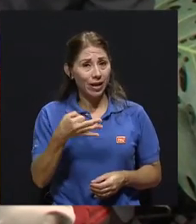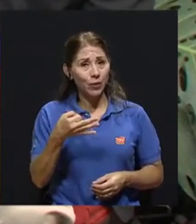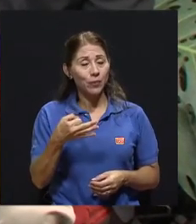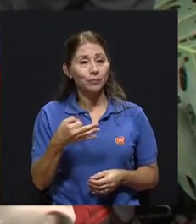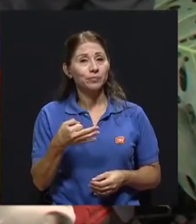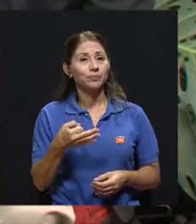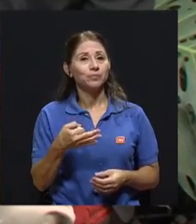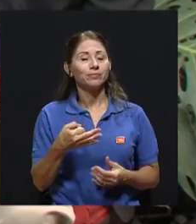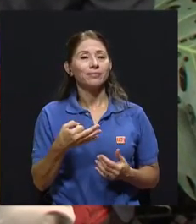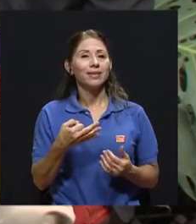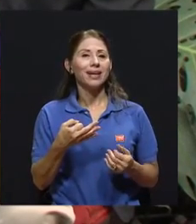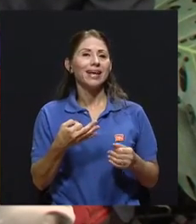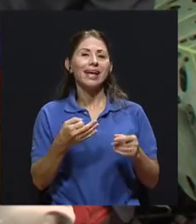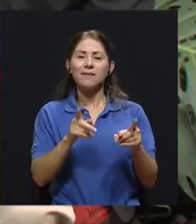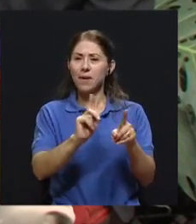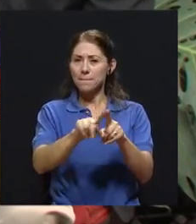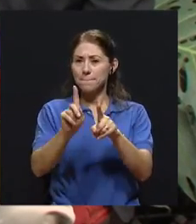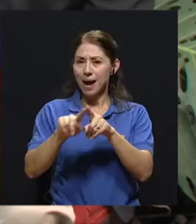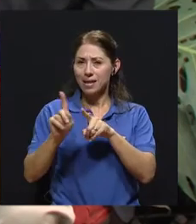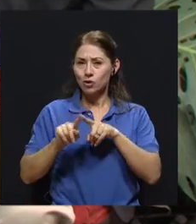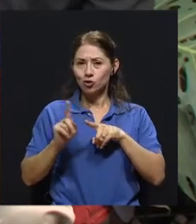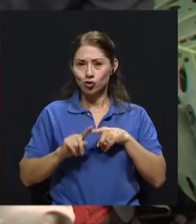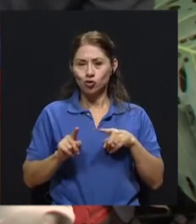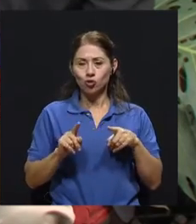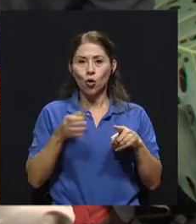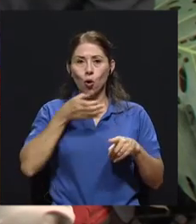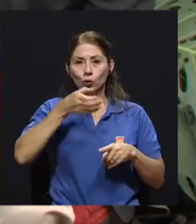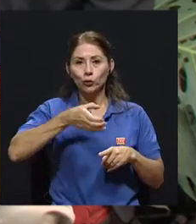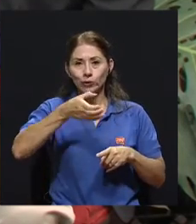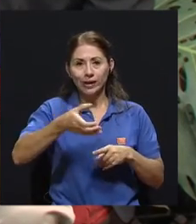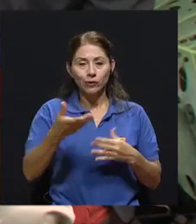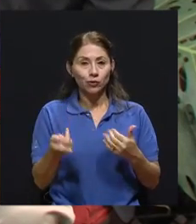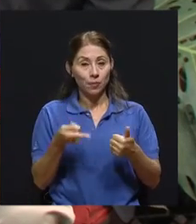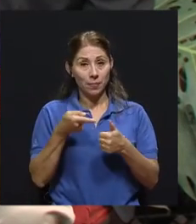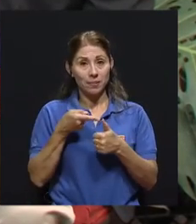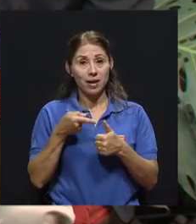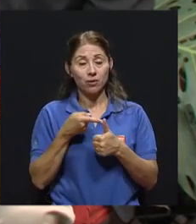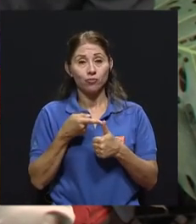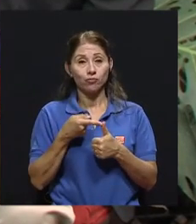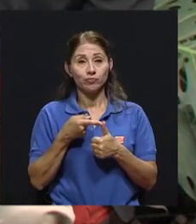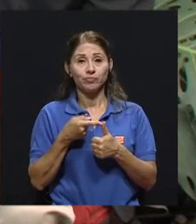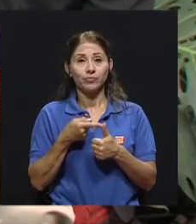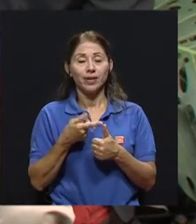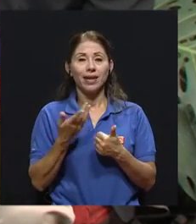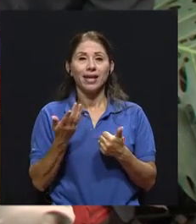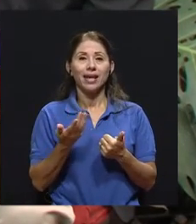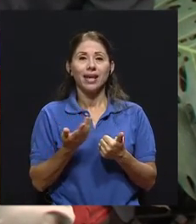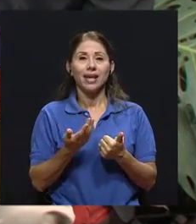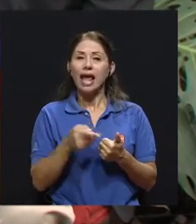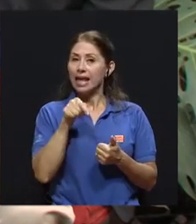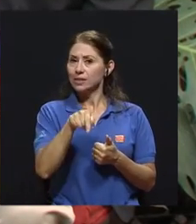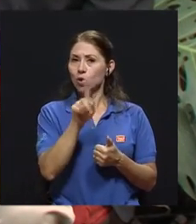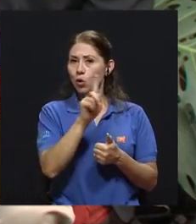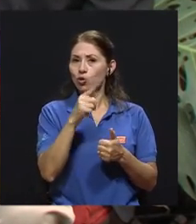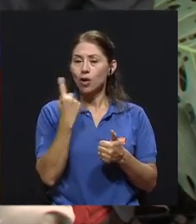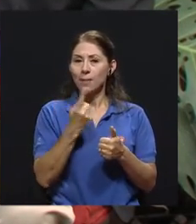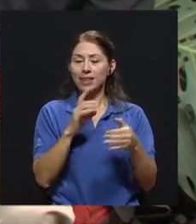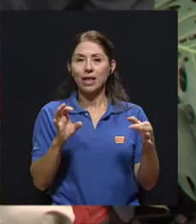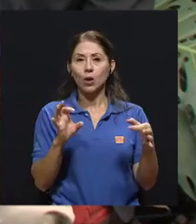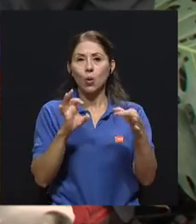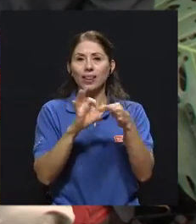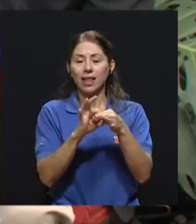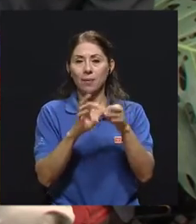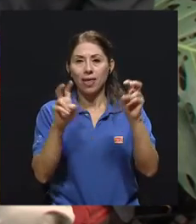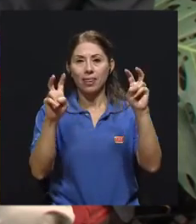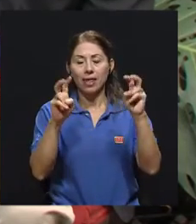ligados entre sí. El primero es, y esto no solamente tiene que ver con el tema de la obesidad o qué sé yo, sino